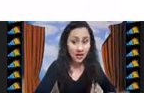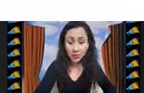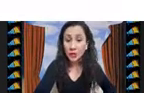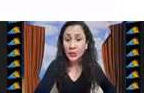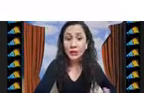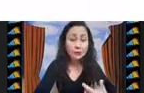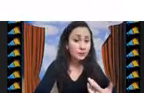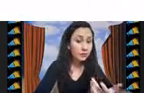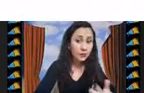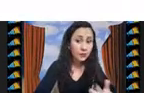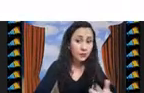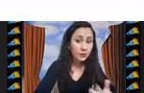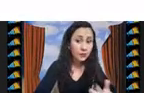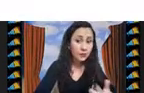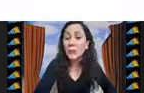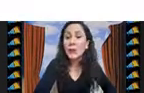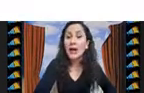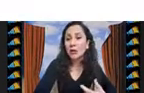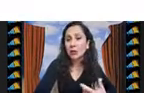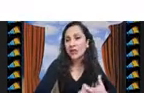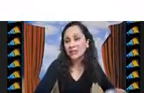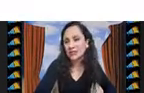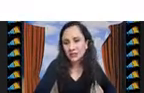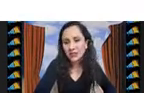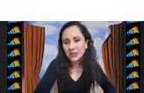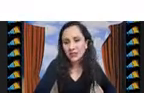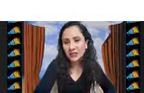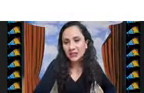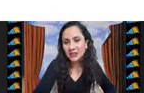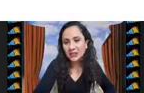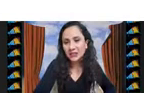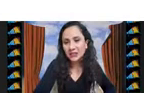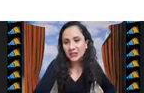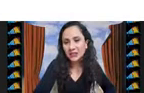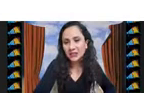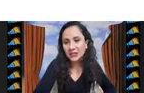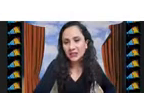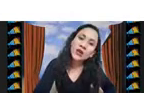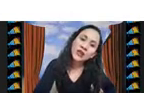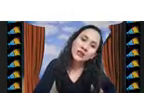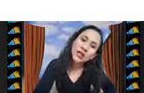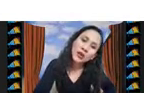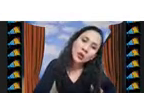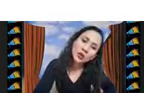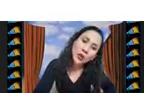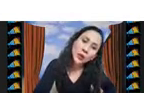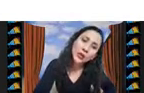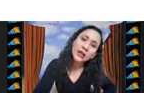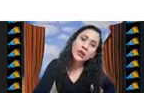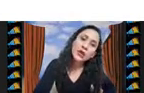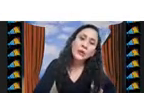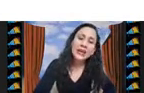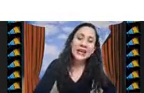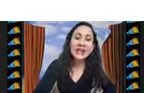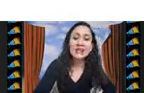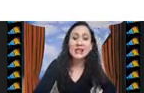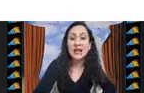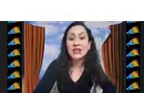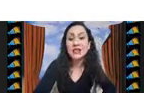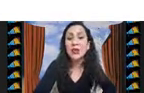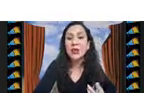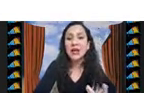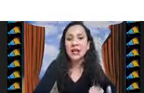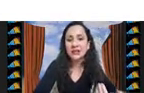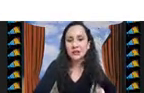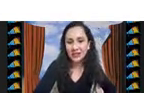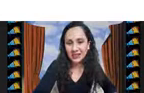para resolver un problema o las instancias de un problema? ¿No? Aquí lo que estábamos proponiendo es